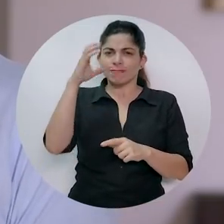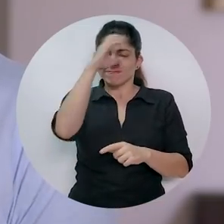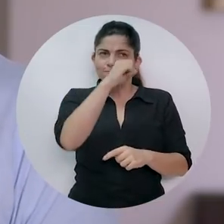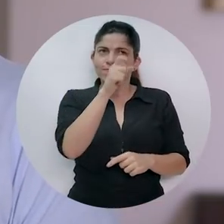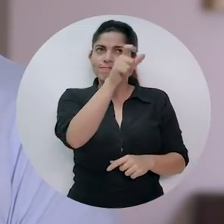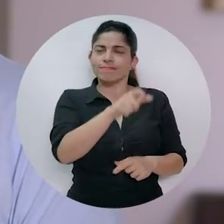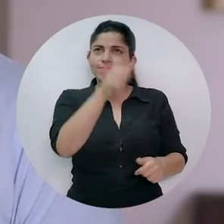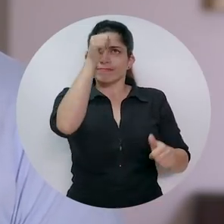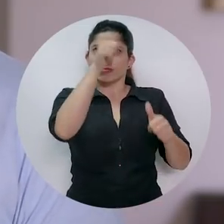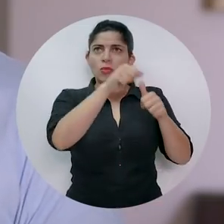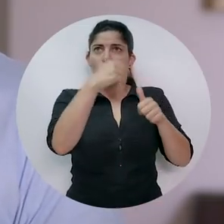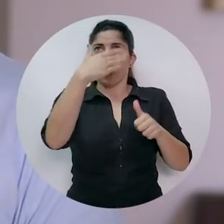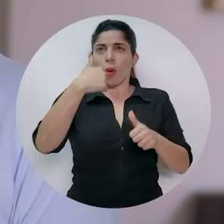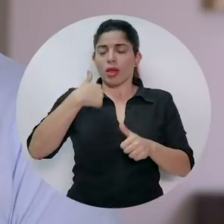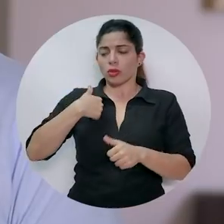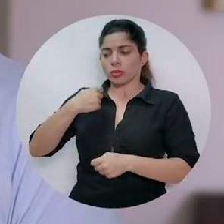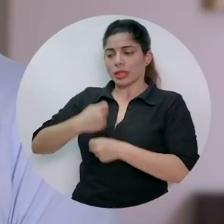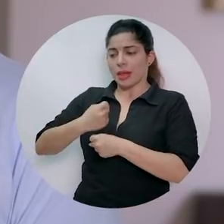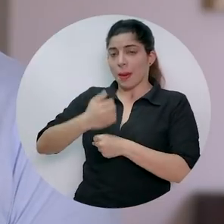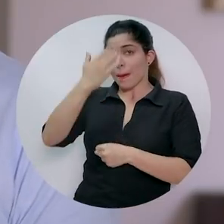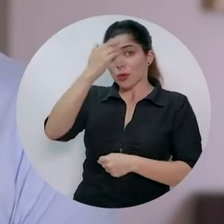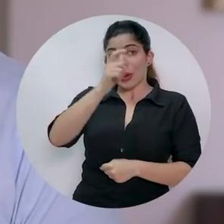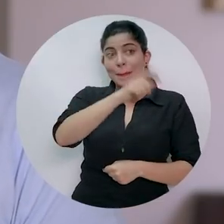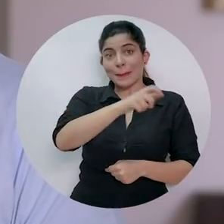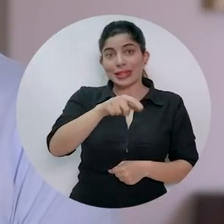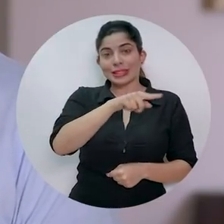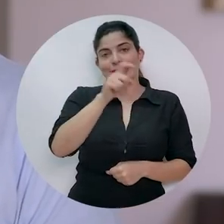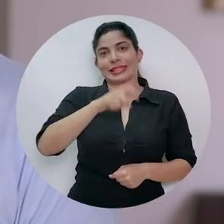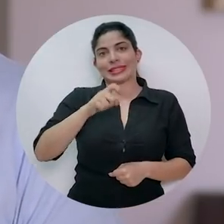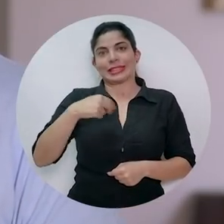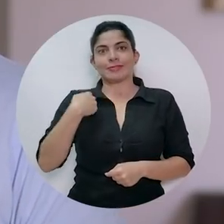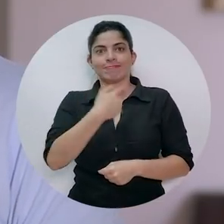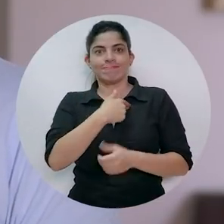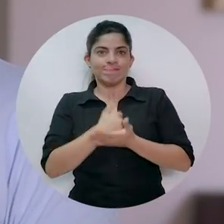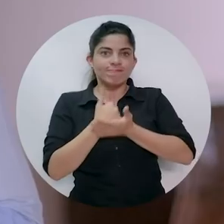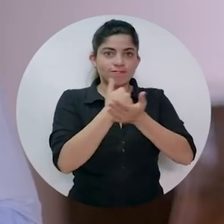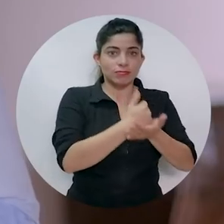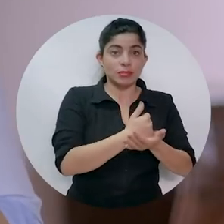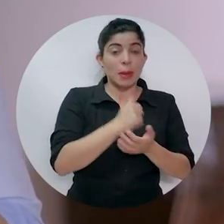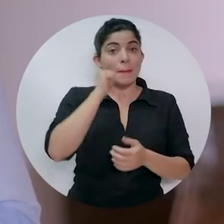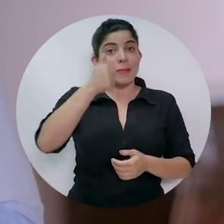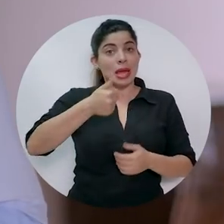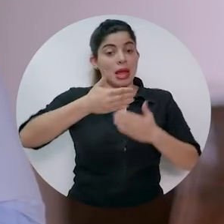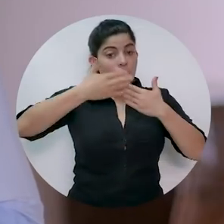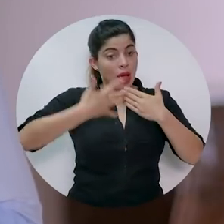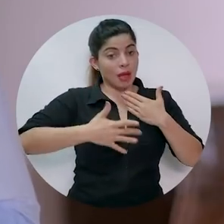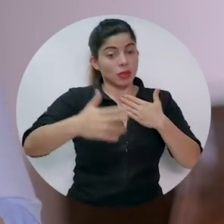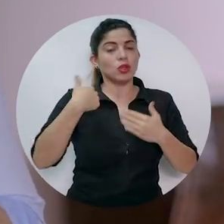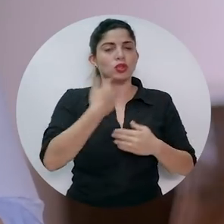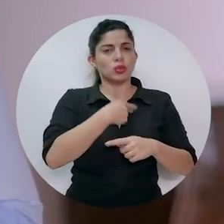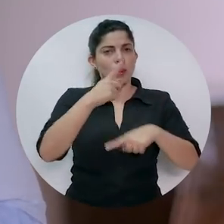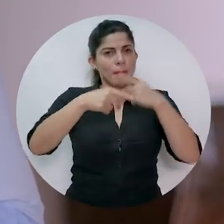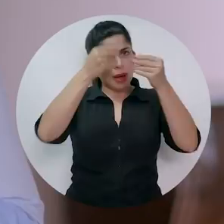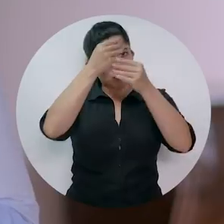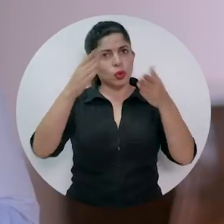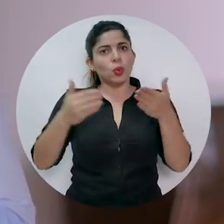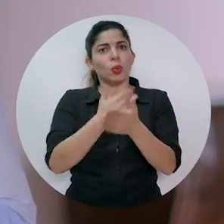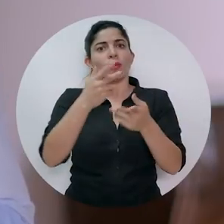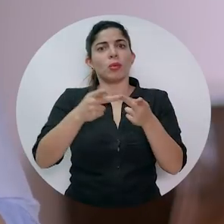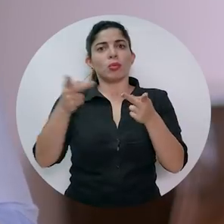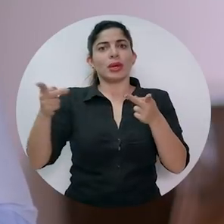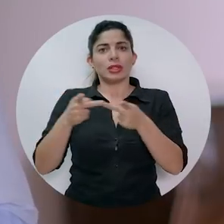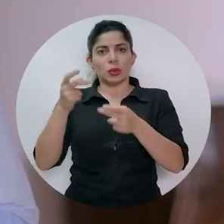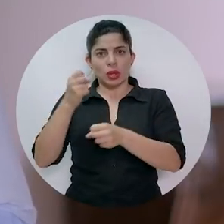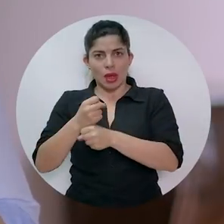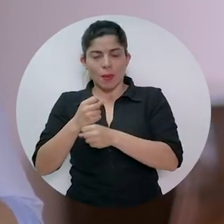ese rostro en cuenta cuando trabajemos porque esas personas no necesitan. A partir de mañana, anunciaremos nuevos